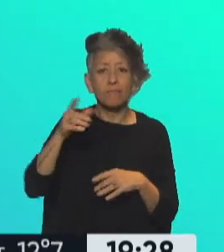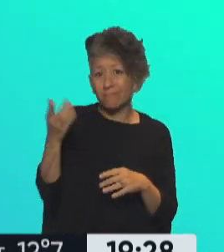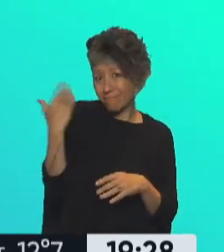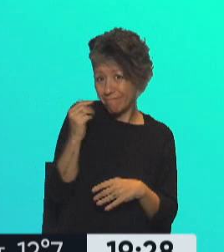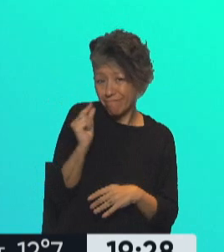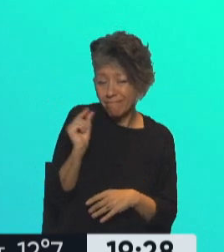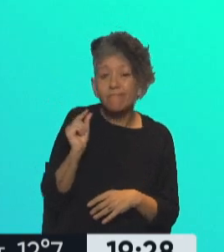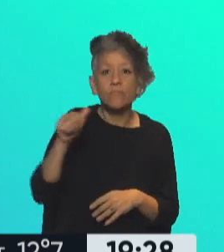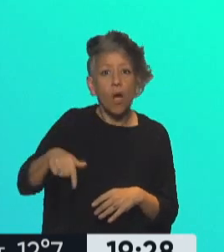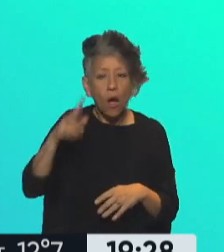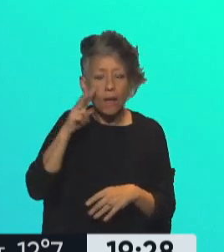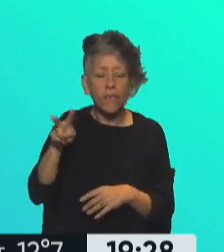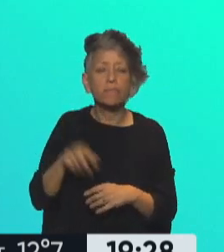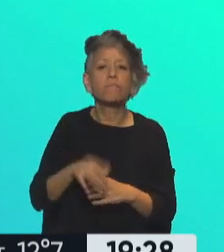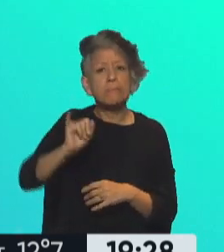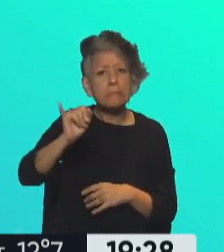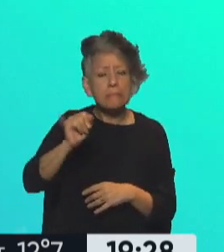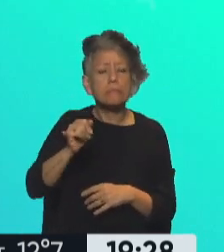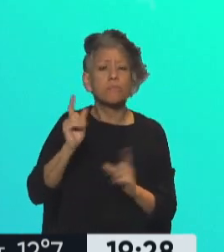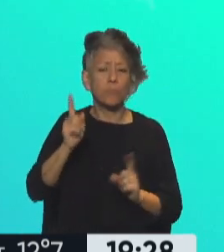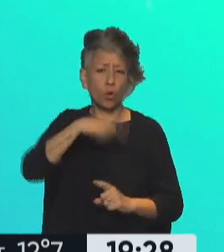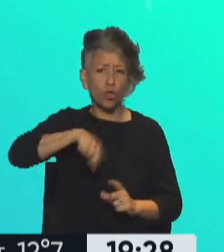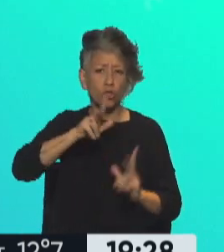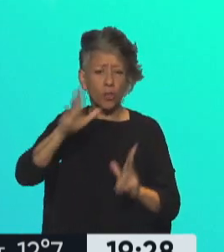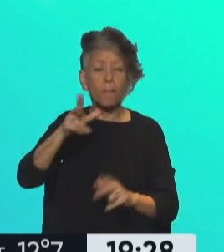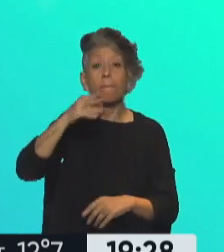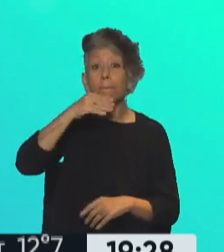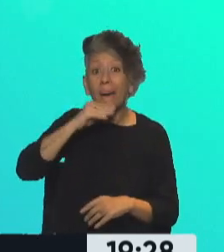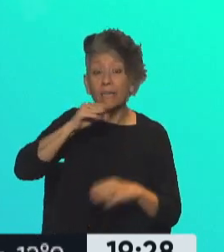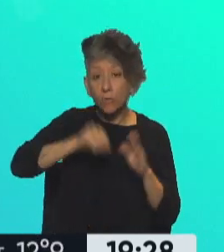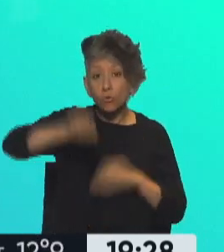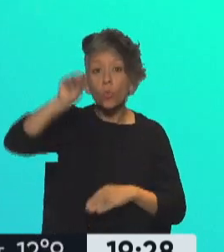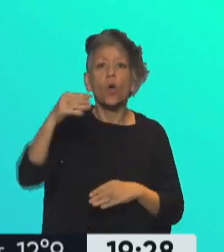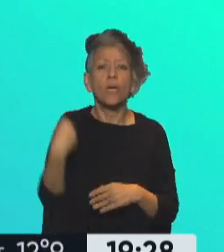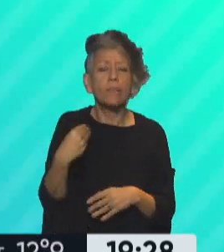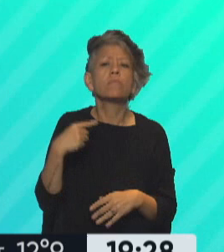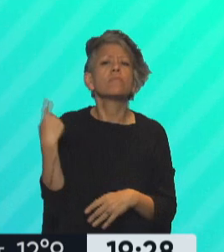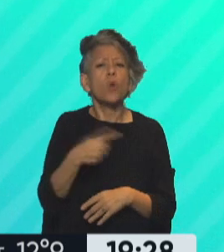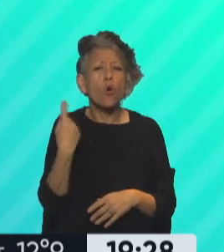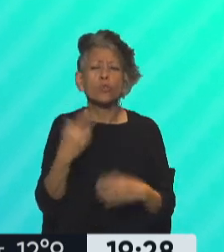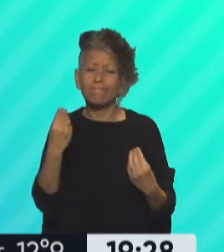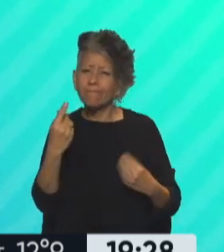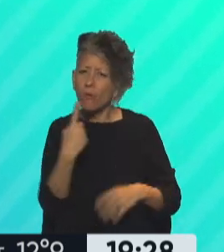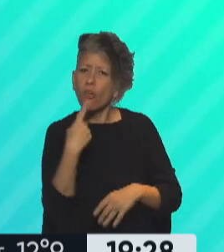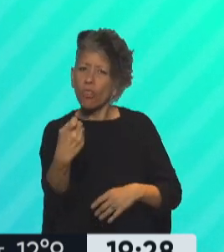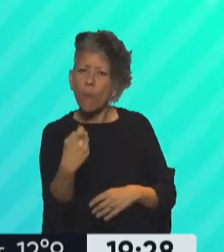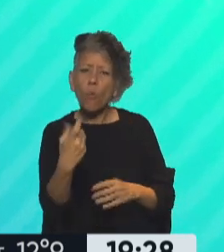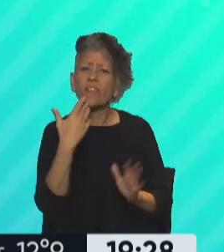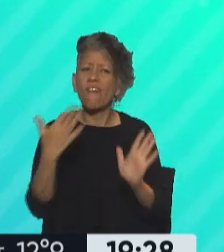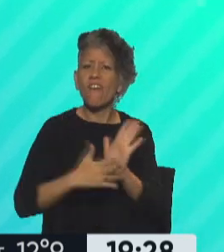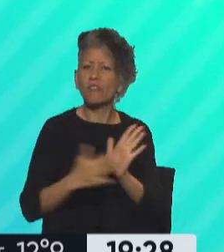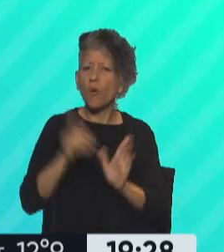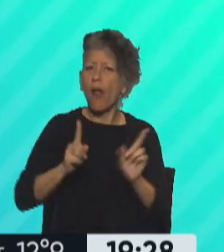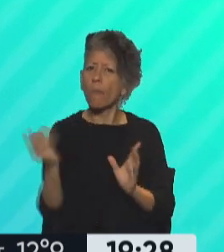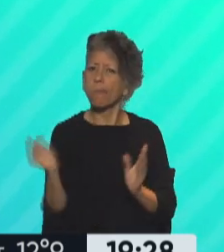en este sábado. Tal como les estábamos indicando, dice Massa en la red social, como ellos han detectado mecanismos de abuso con su facturación